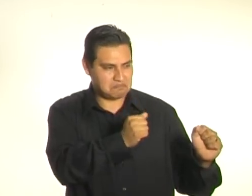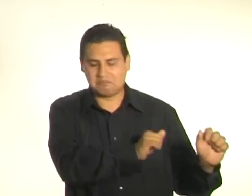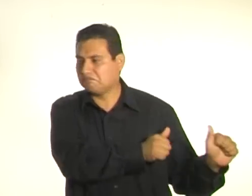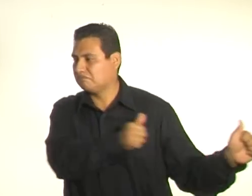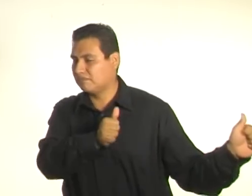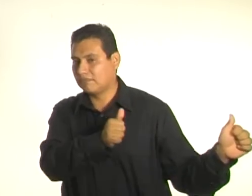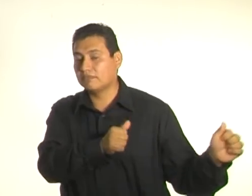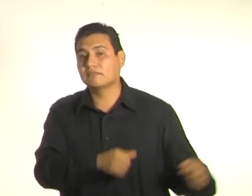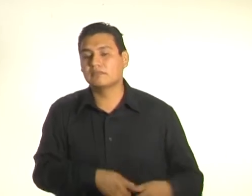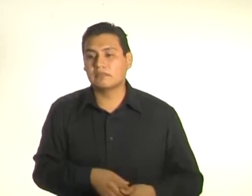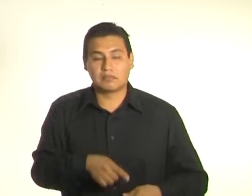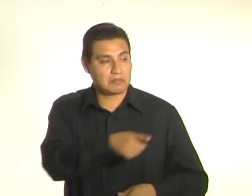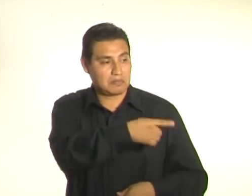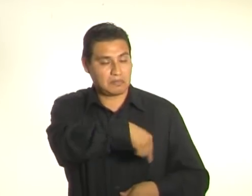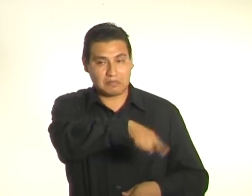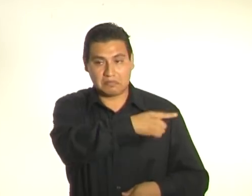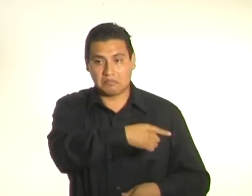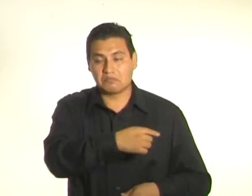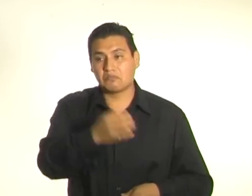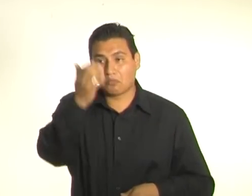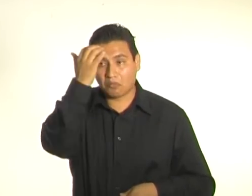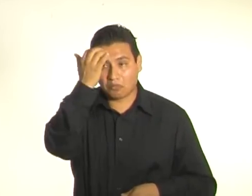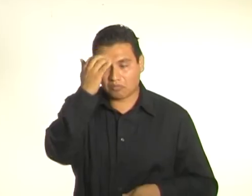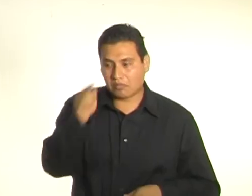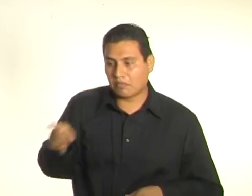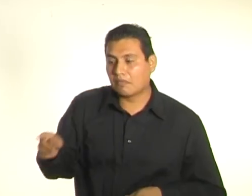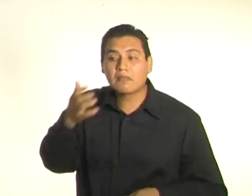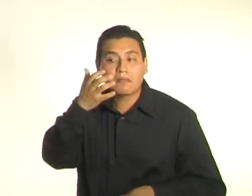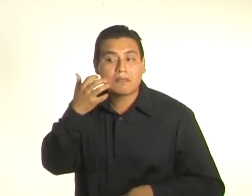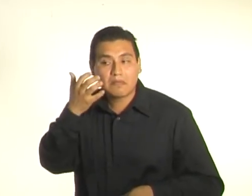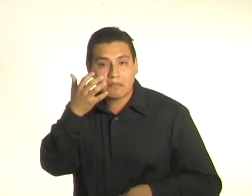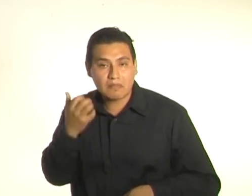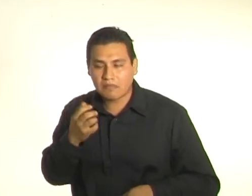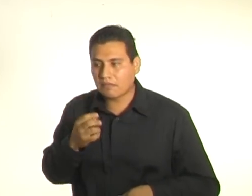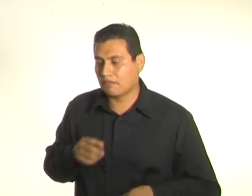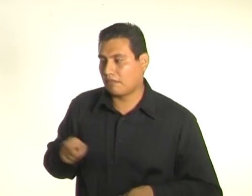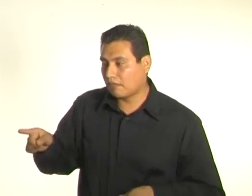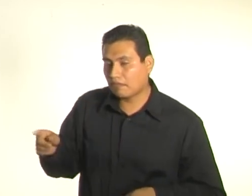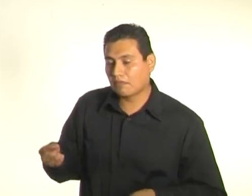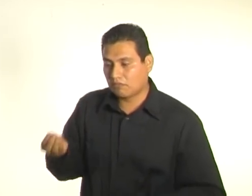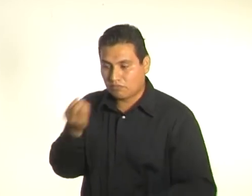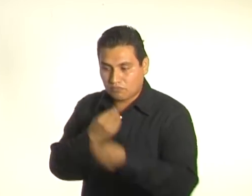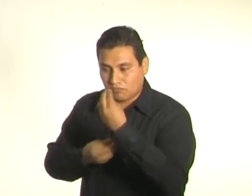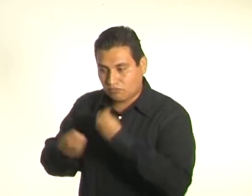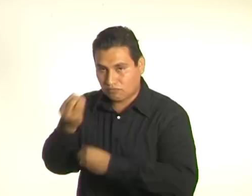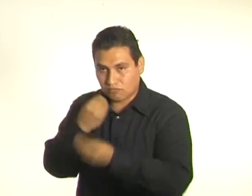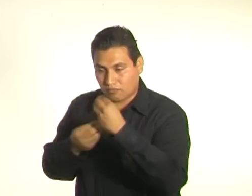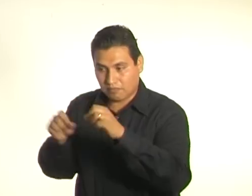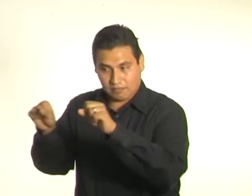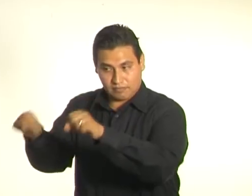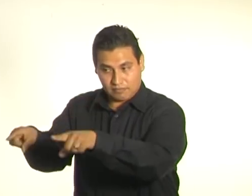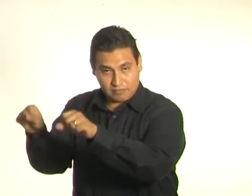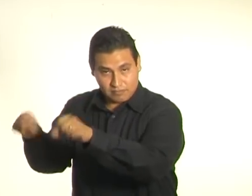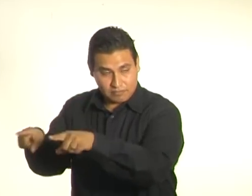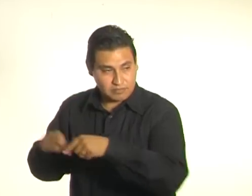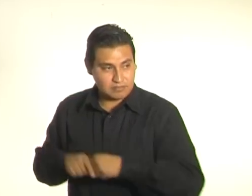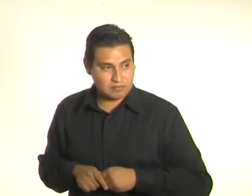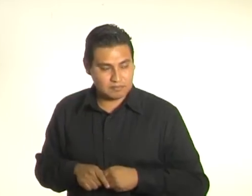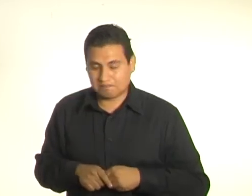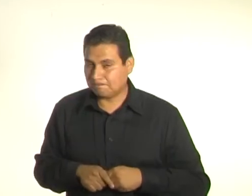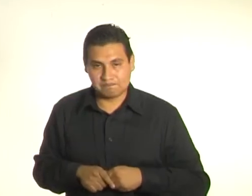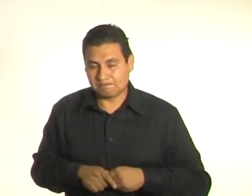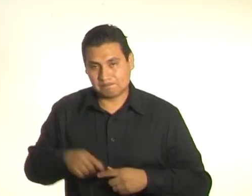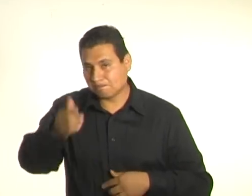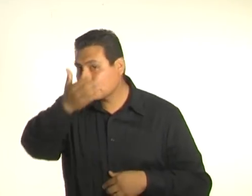se traía entre manos. Todos creían que el gato al que alimentaban era suyo y de nadie más.